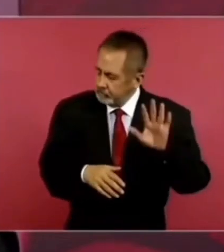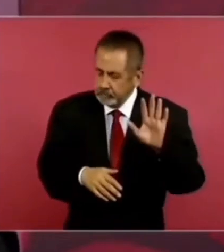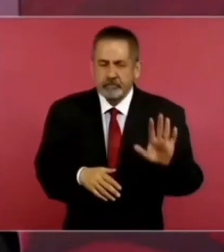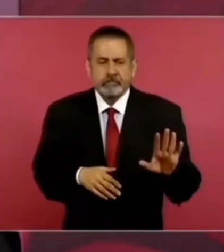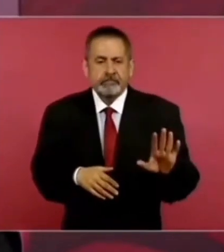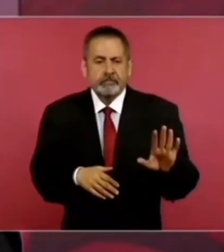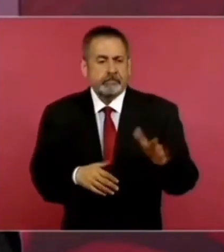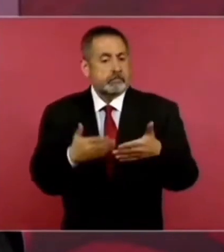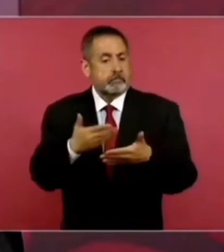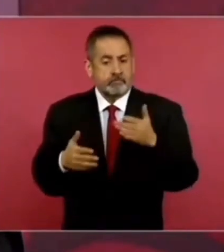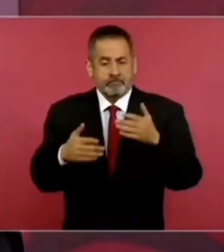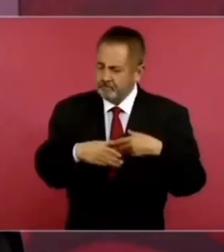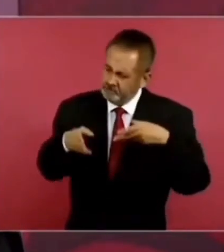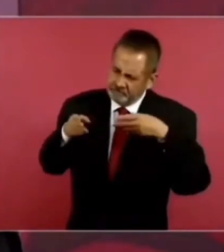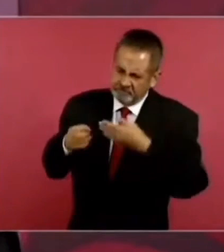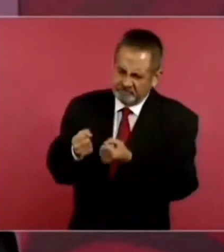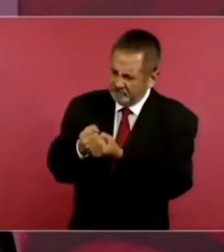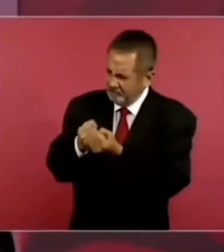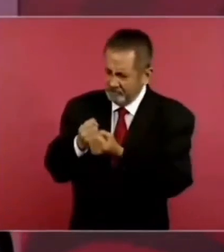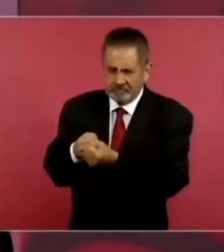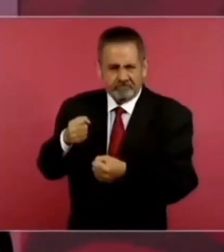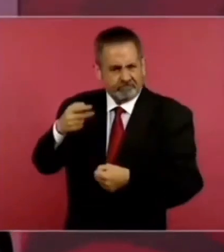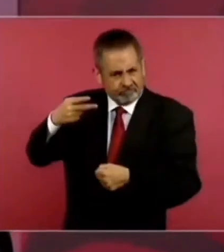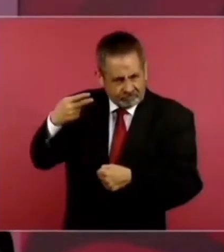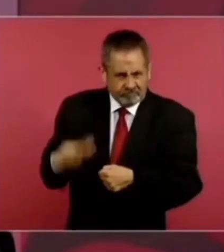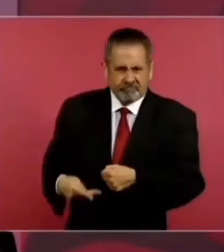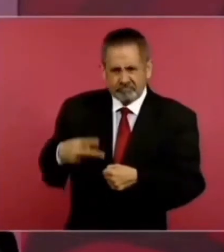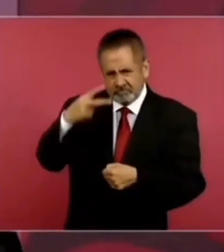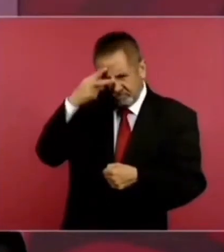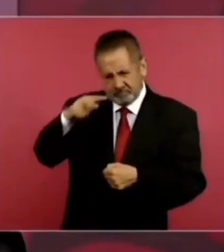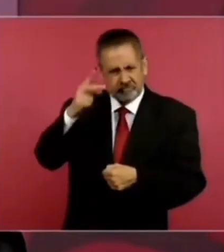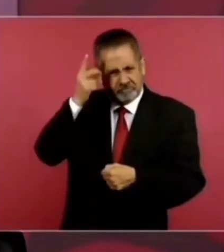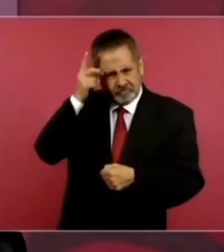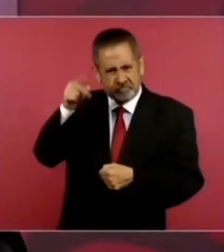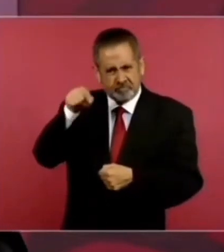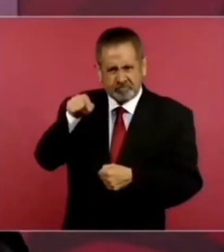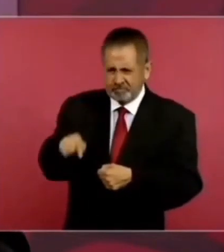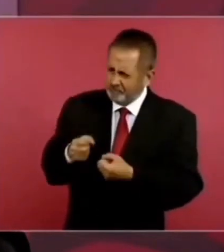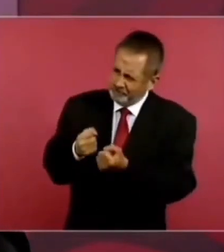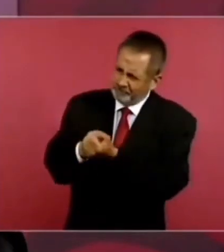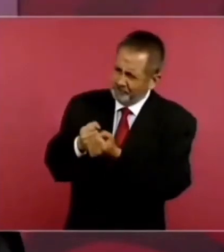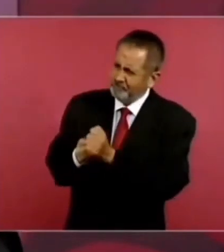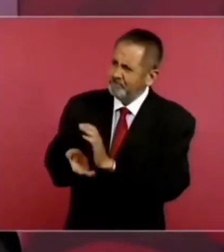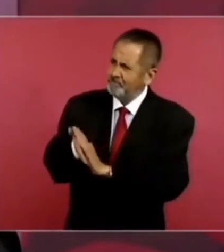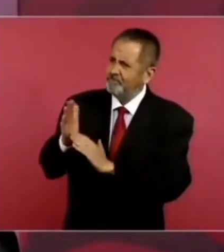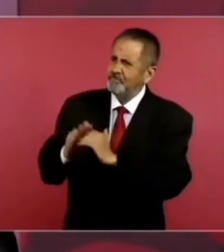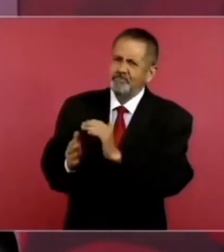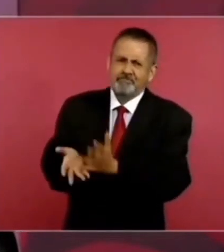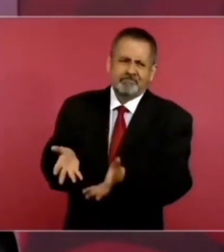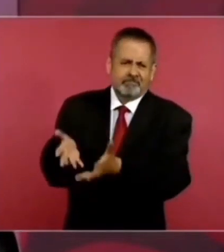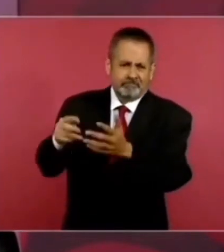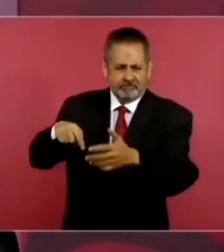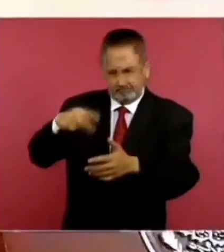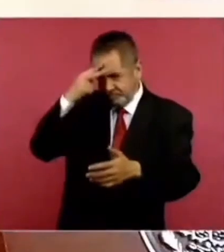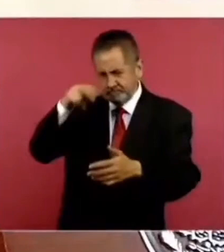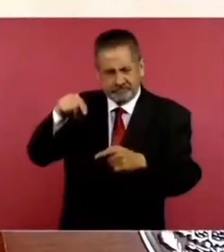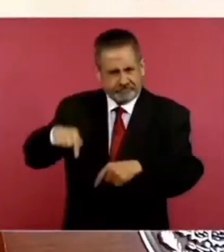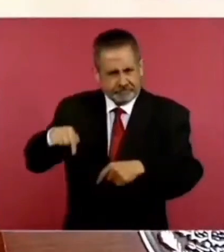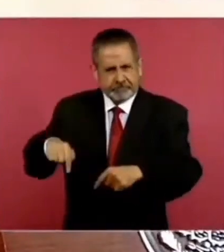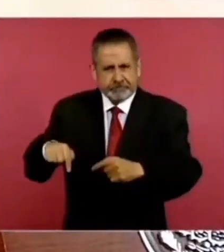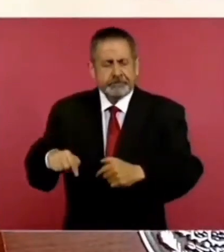que se fortalezcan las empresas de la construcción en México.